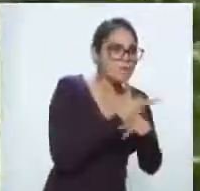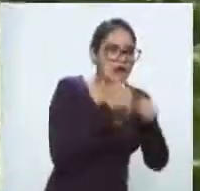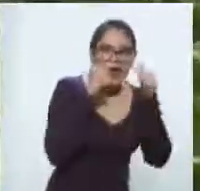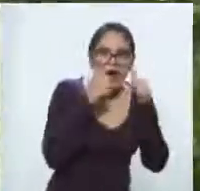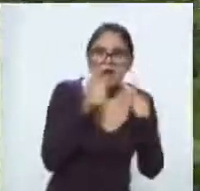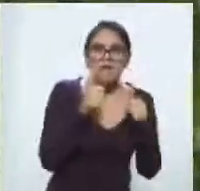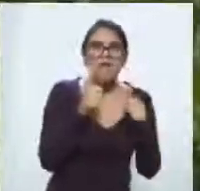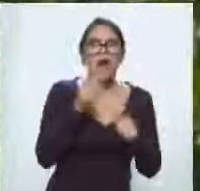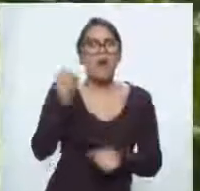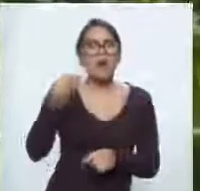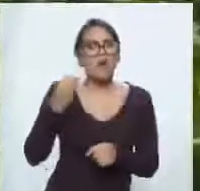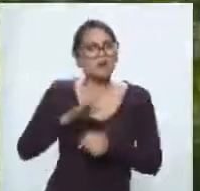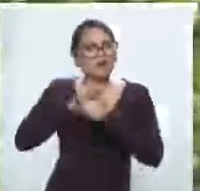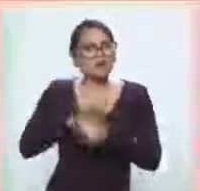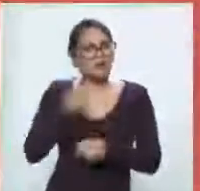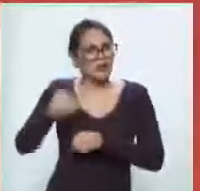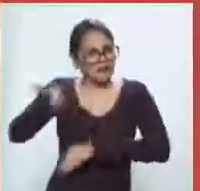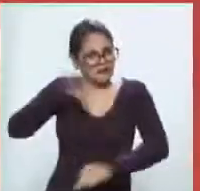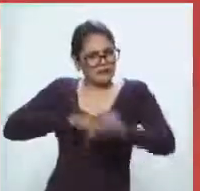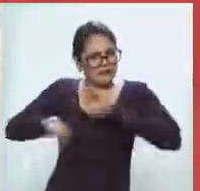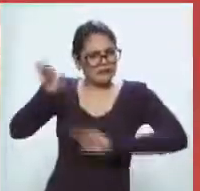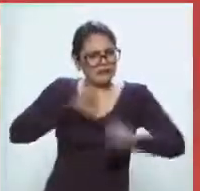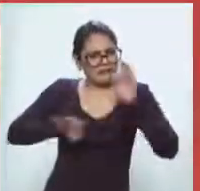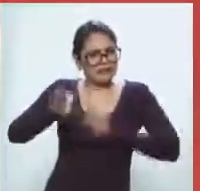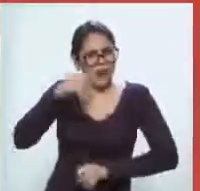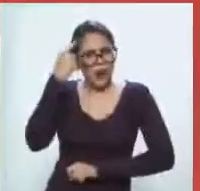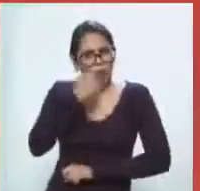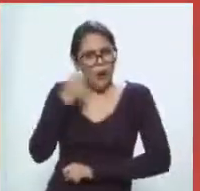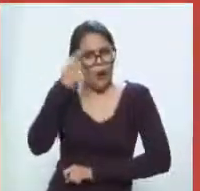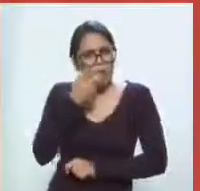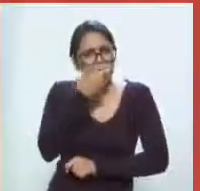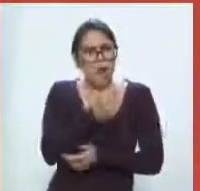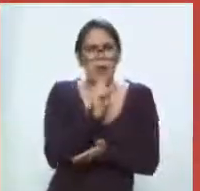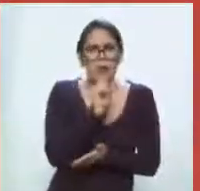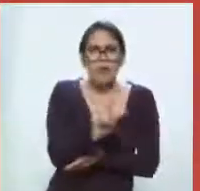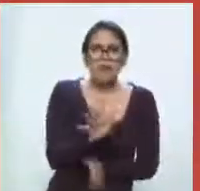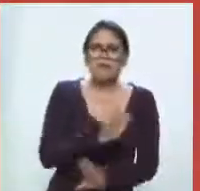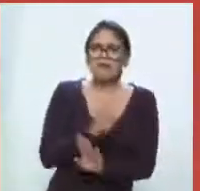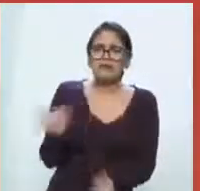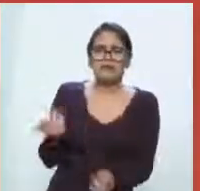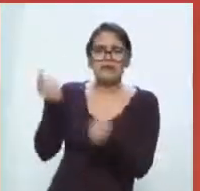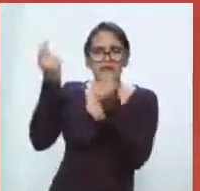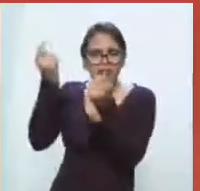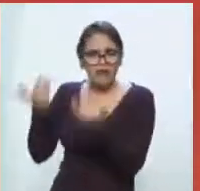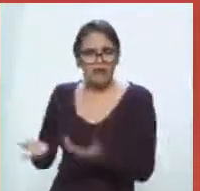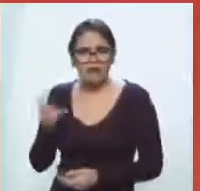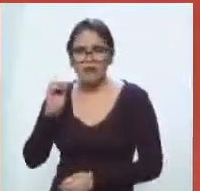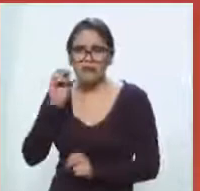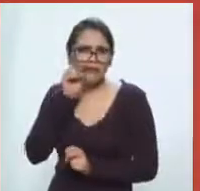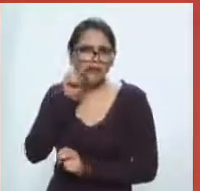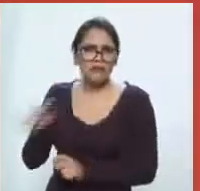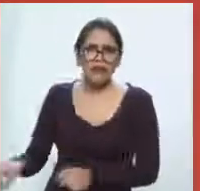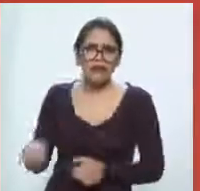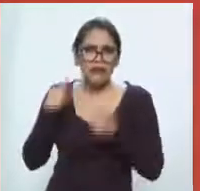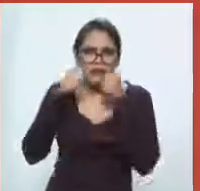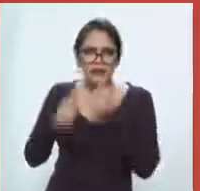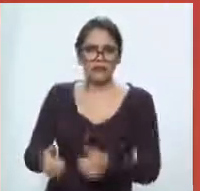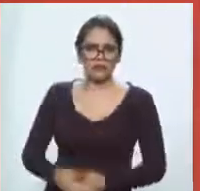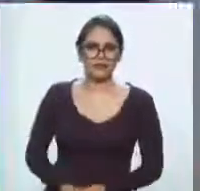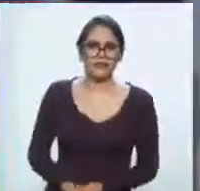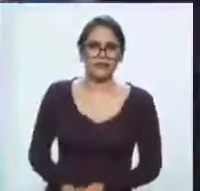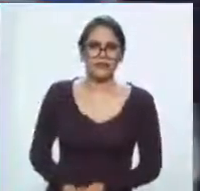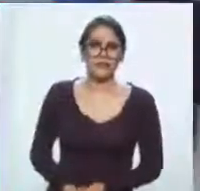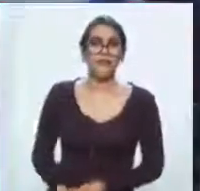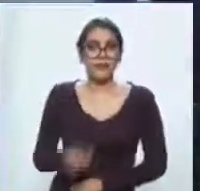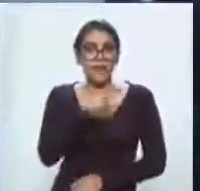laboral de que son víctimas. Migrantes con el futuro clausurado De manera silenciosa, dramática y